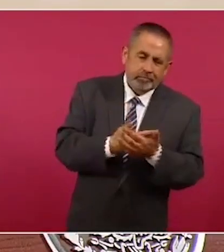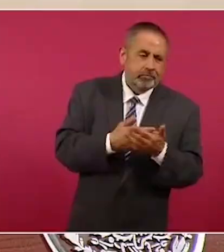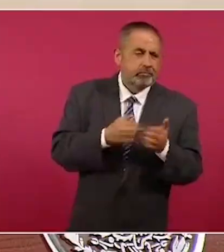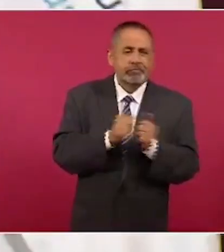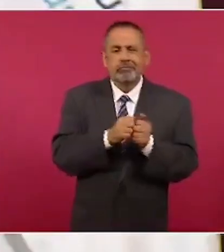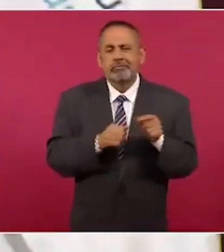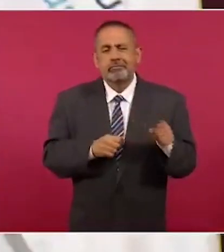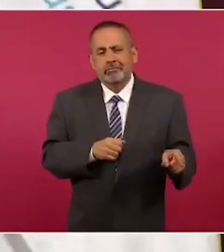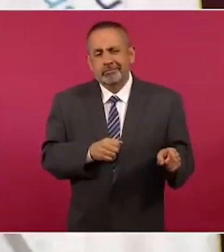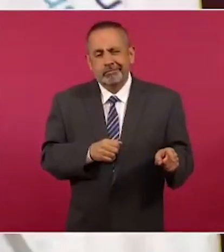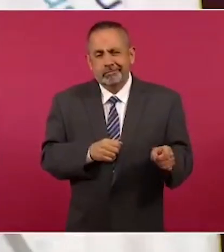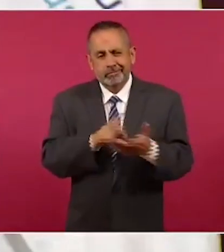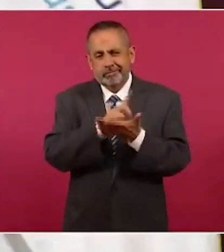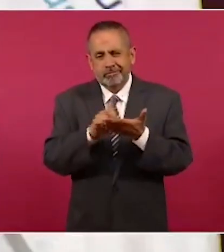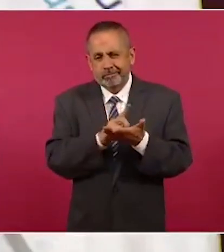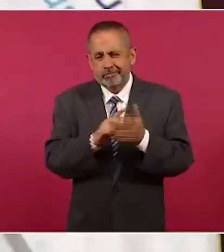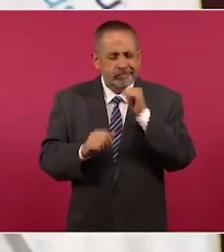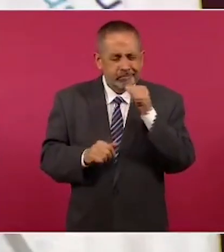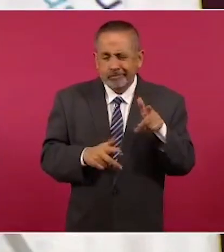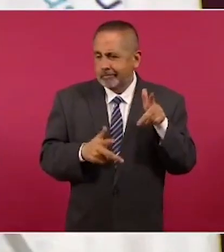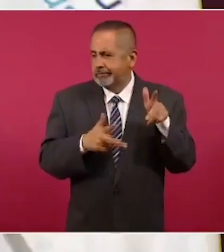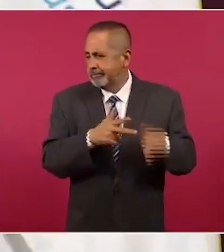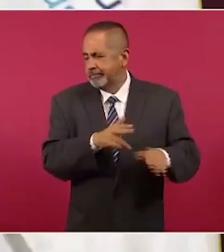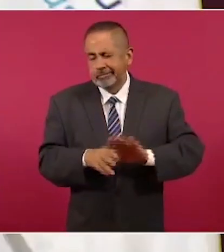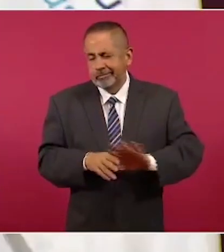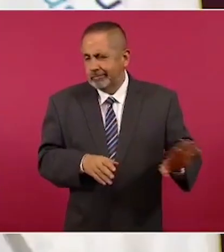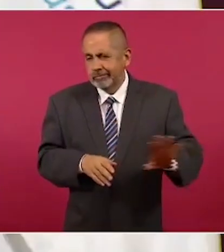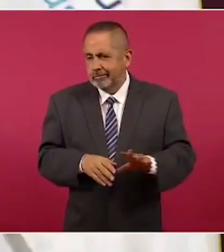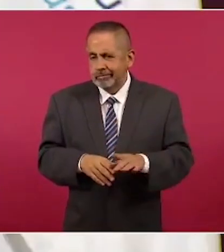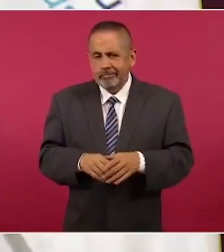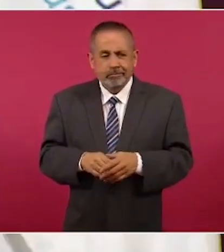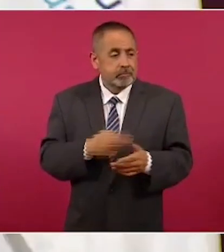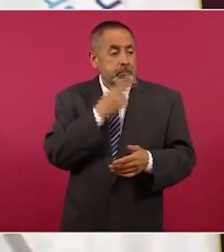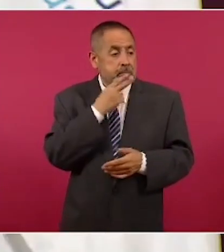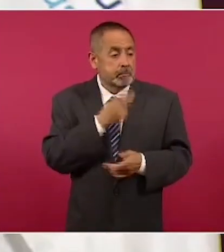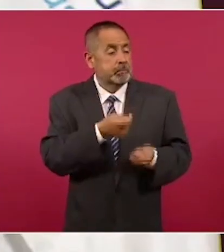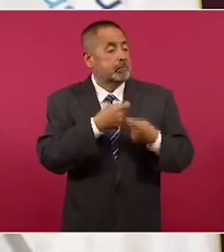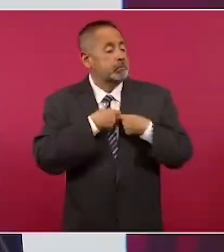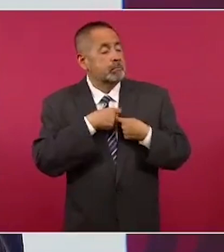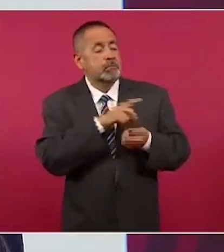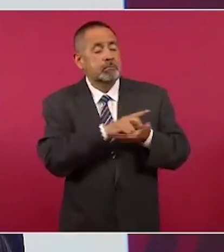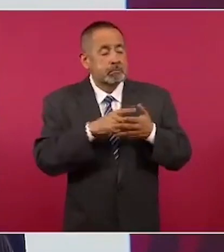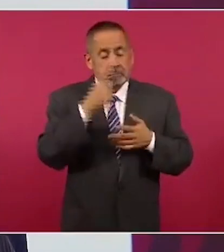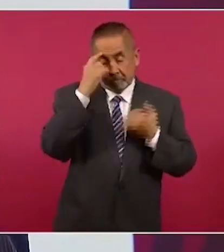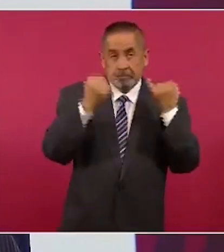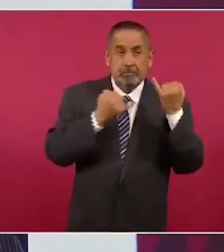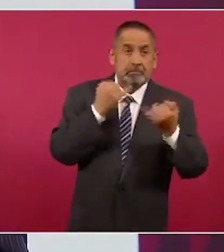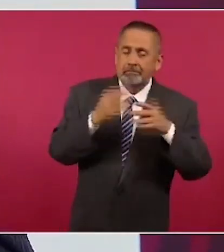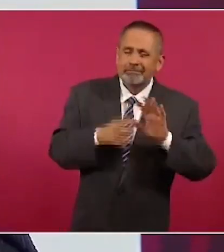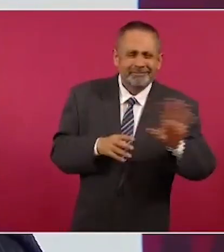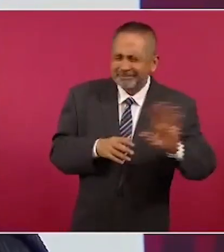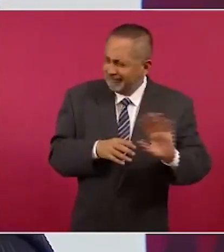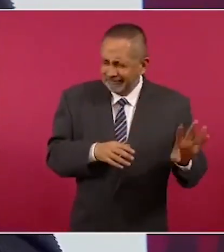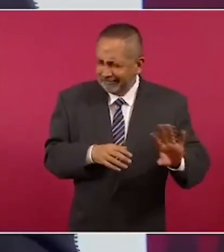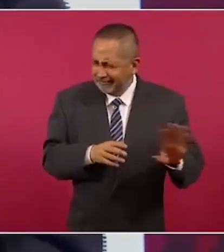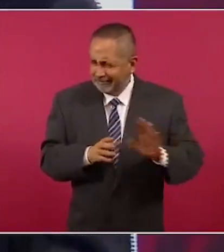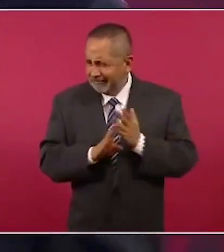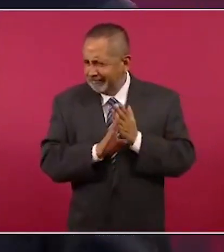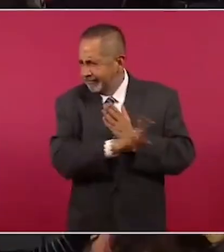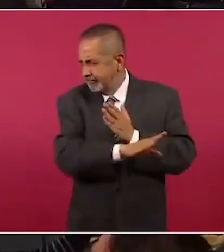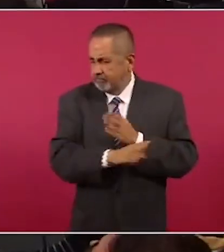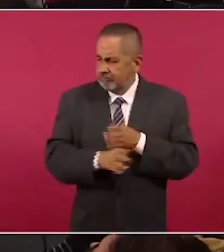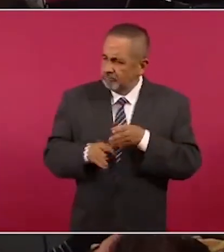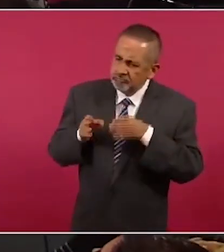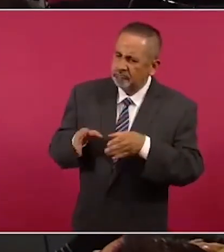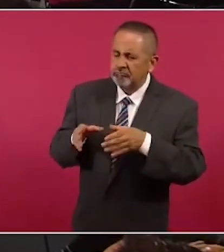las drogas, no fugarnos, no buscar esas opciones